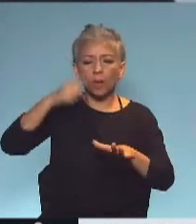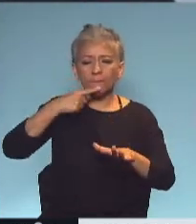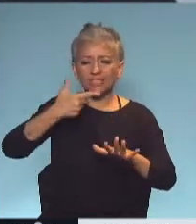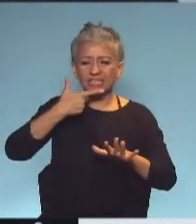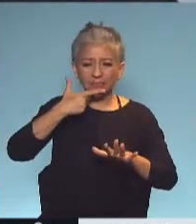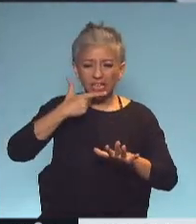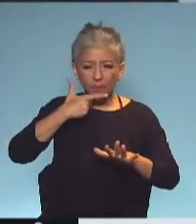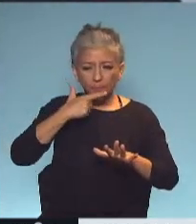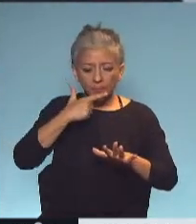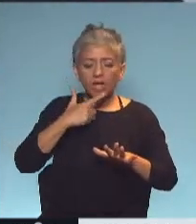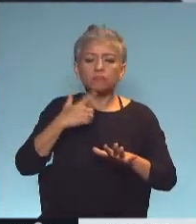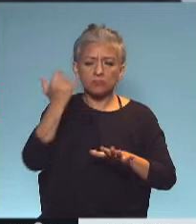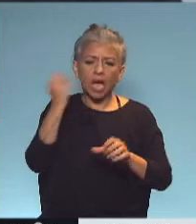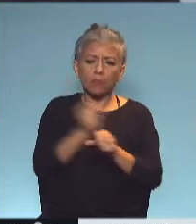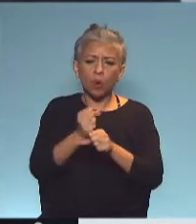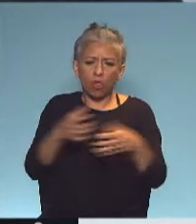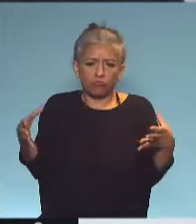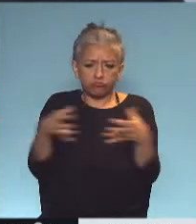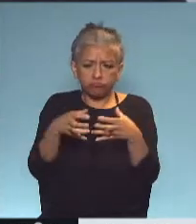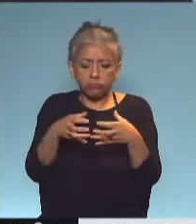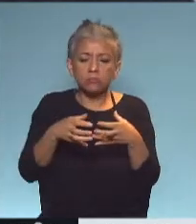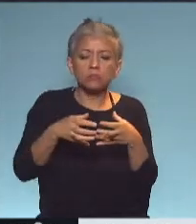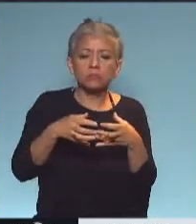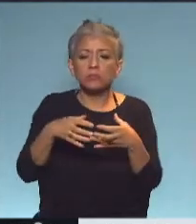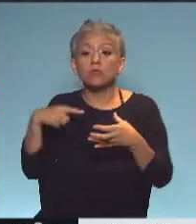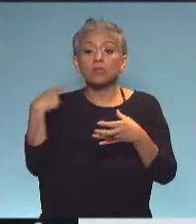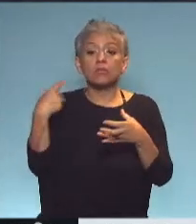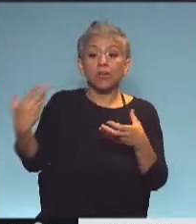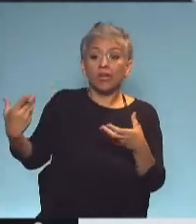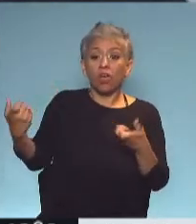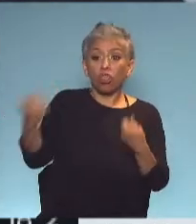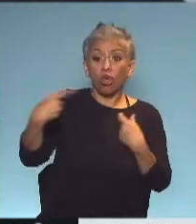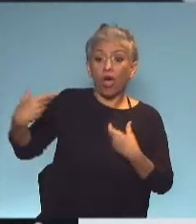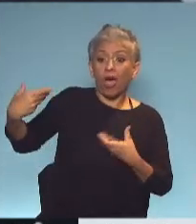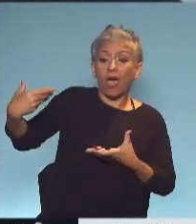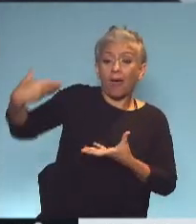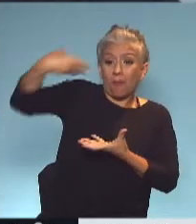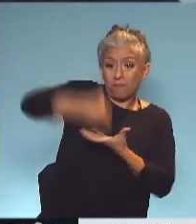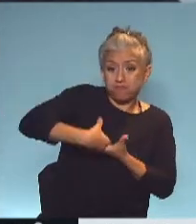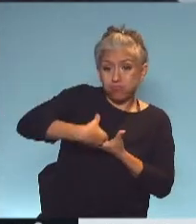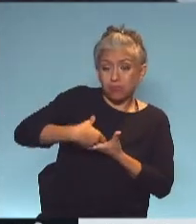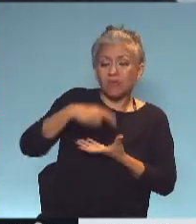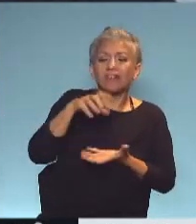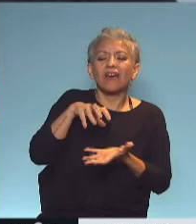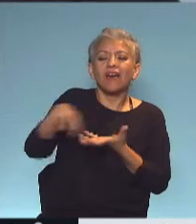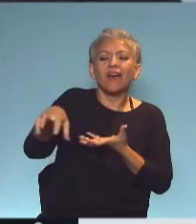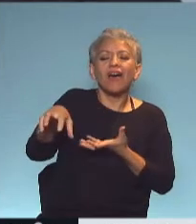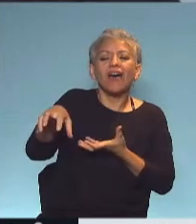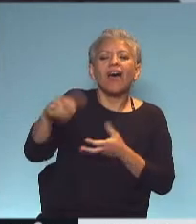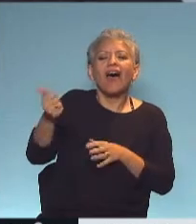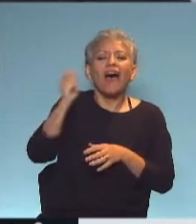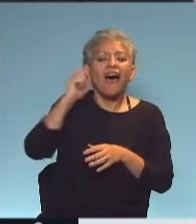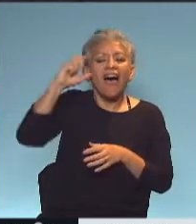consorcio y, bueno, básicamente recibimos apoyo financiero de la agencia y el proyecto se inicia